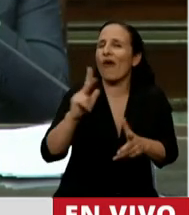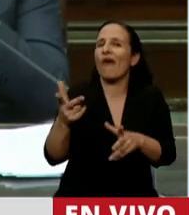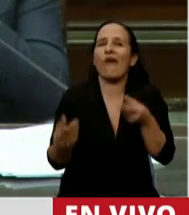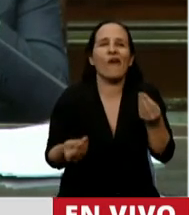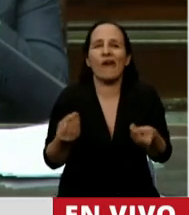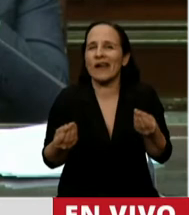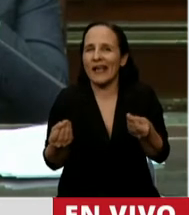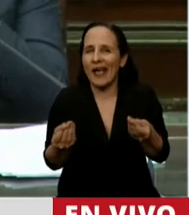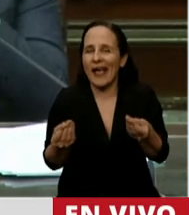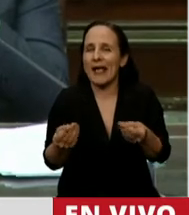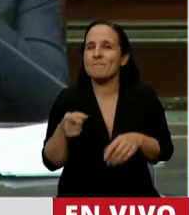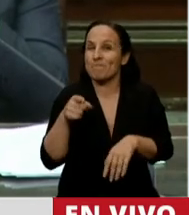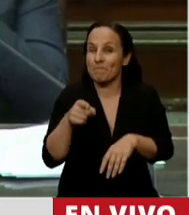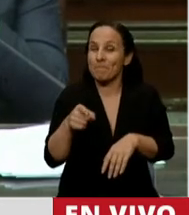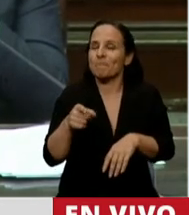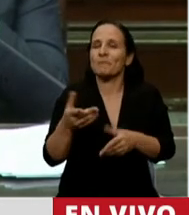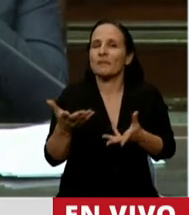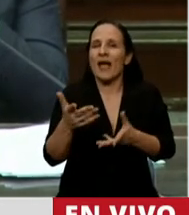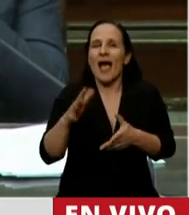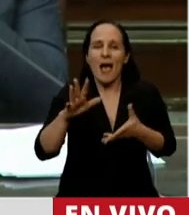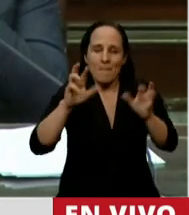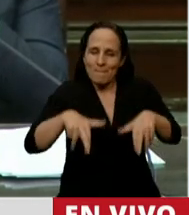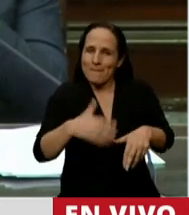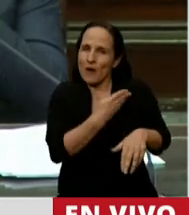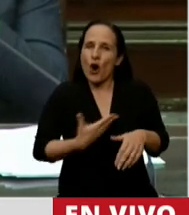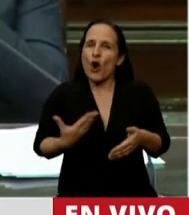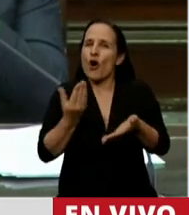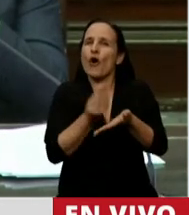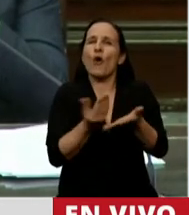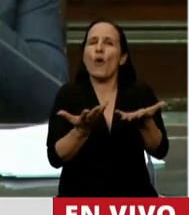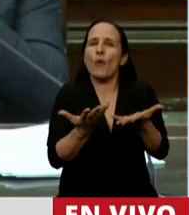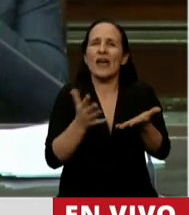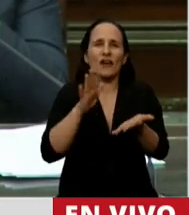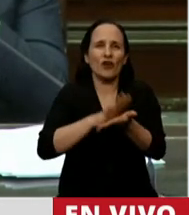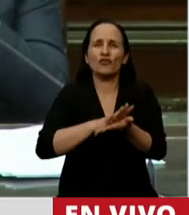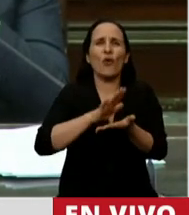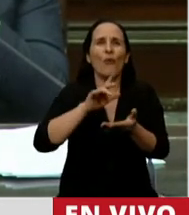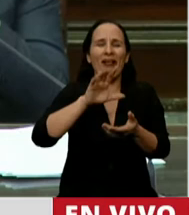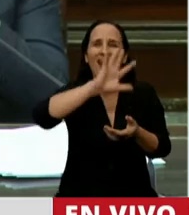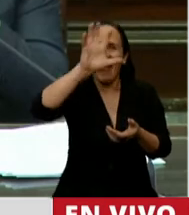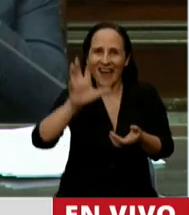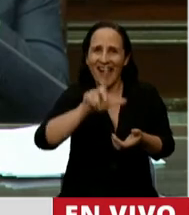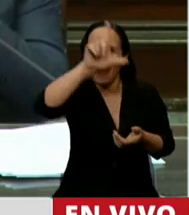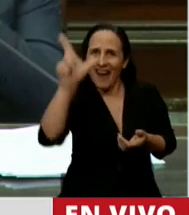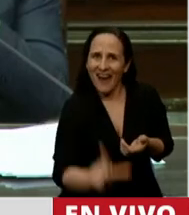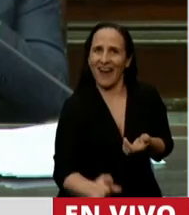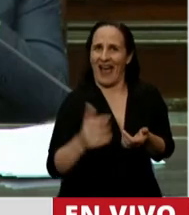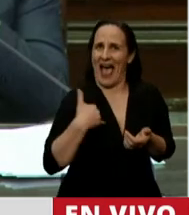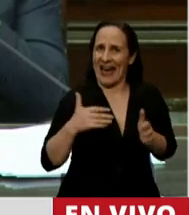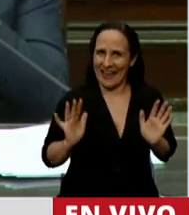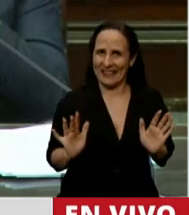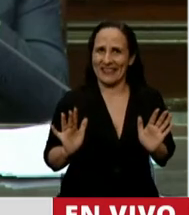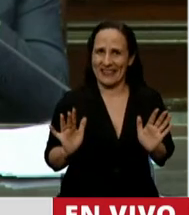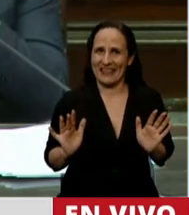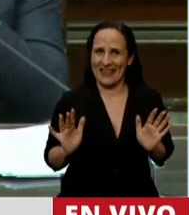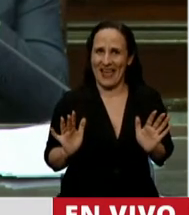incidencia que tiene una política nacional sobre todo el territorio de la Argentina, lo que significa, en